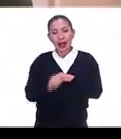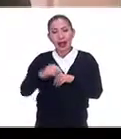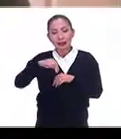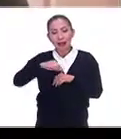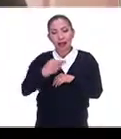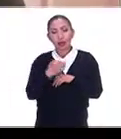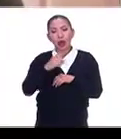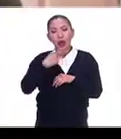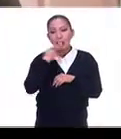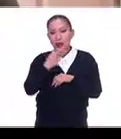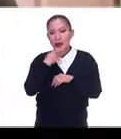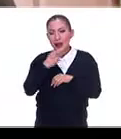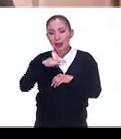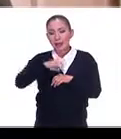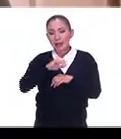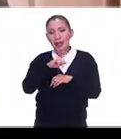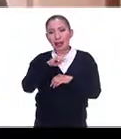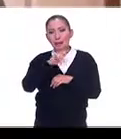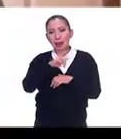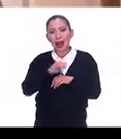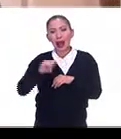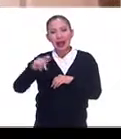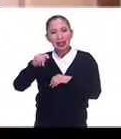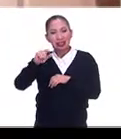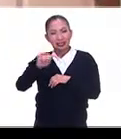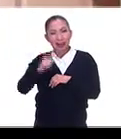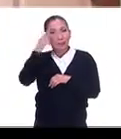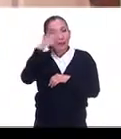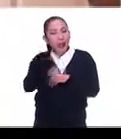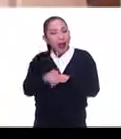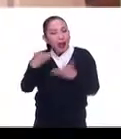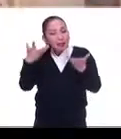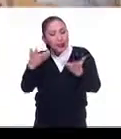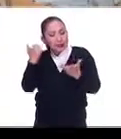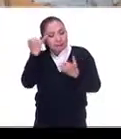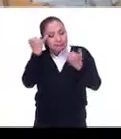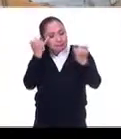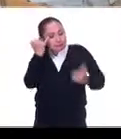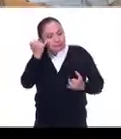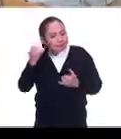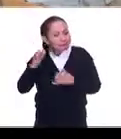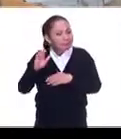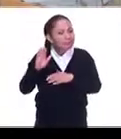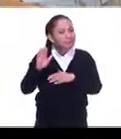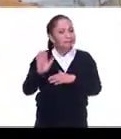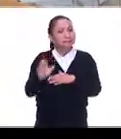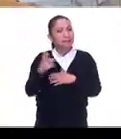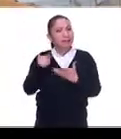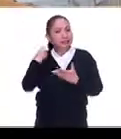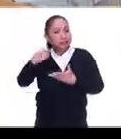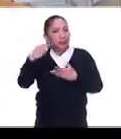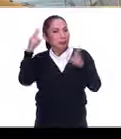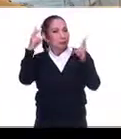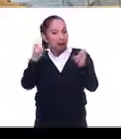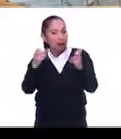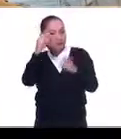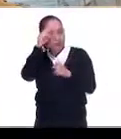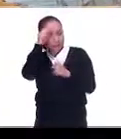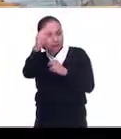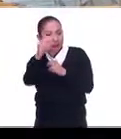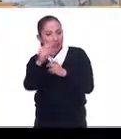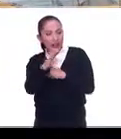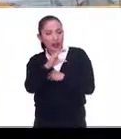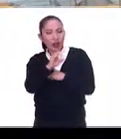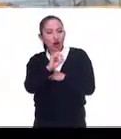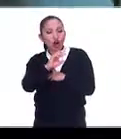náhuatlantes de Milpalta, para ir creando también lo que llamaríamos intelectuales